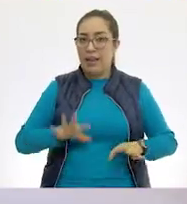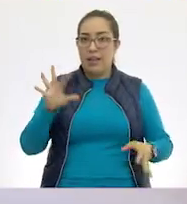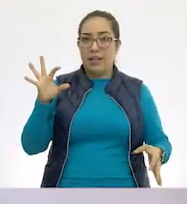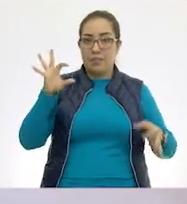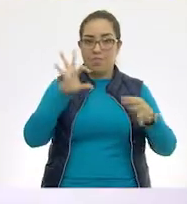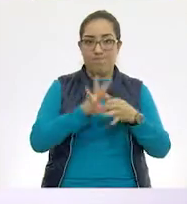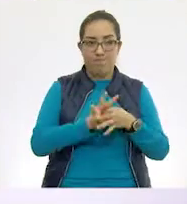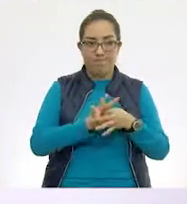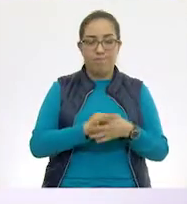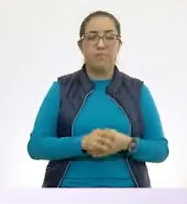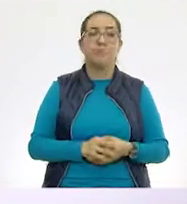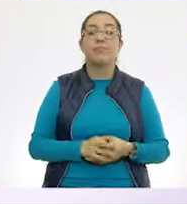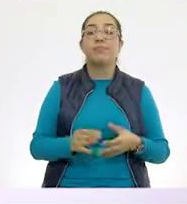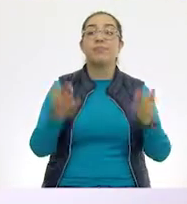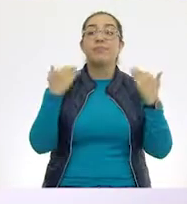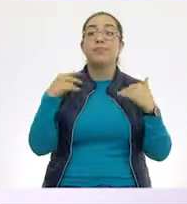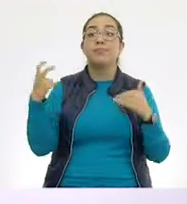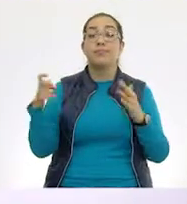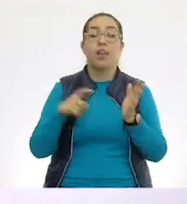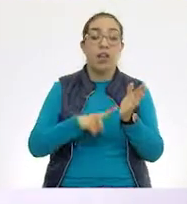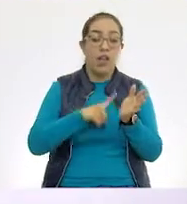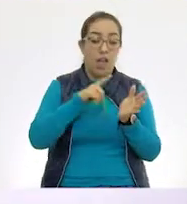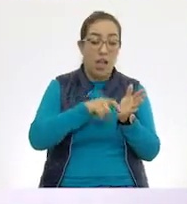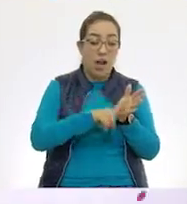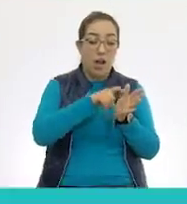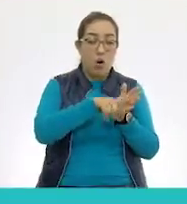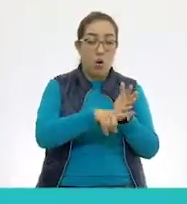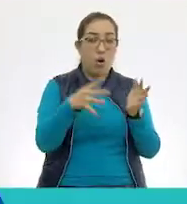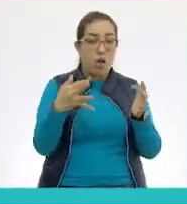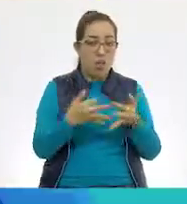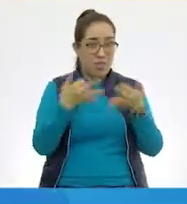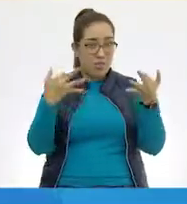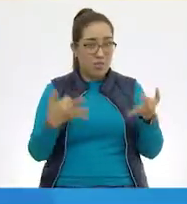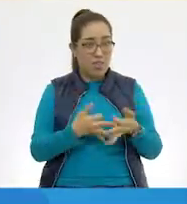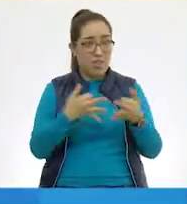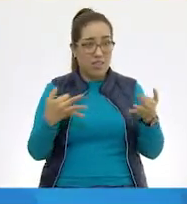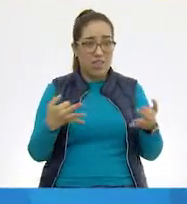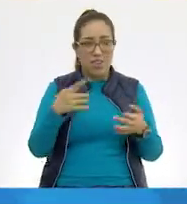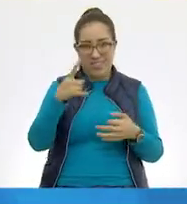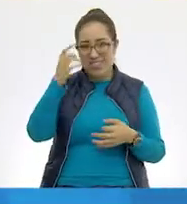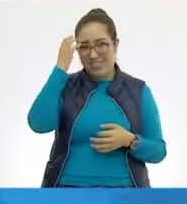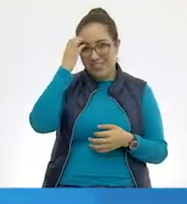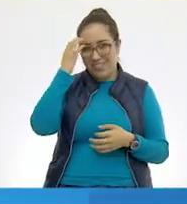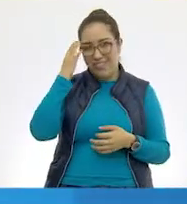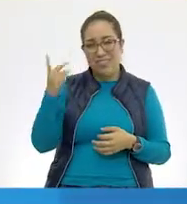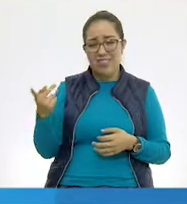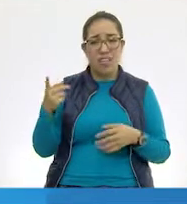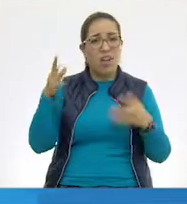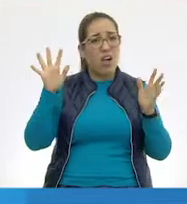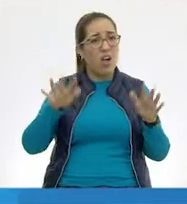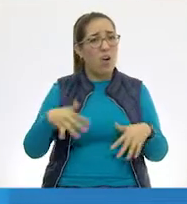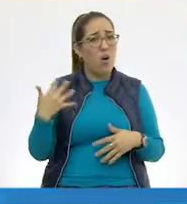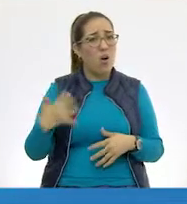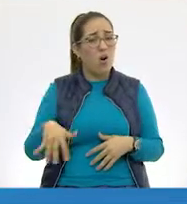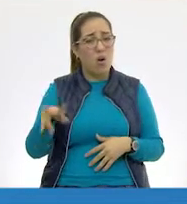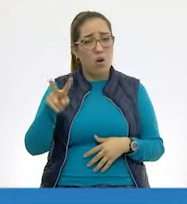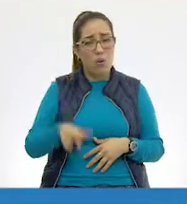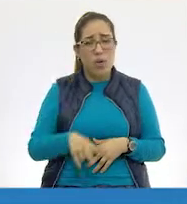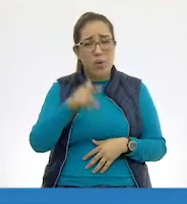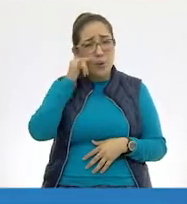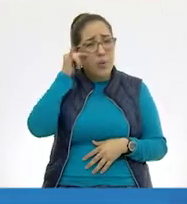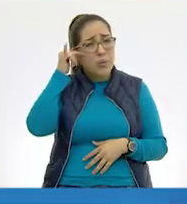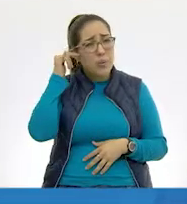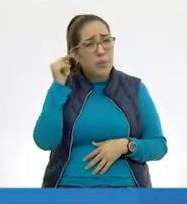la siguiente. Esa es una lombriz de tierra. ¿Ya habías visto alguna? Sí, y las lombrices son pequeñitas. También son muy